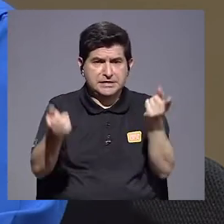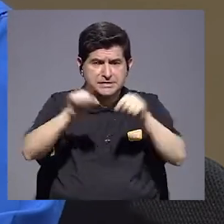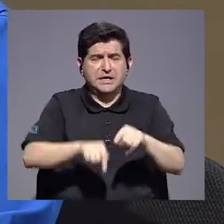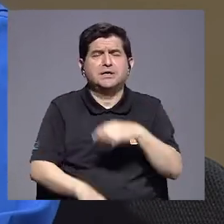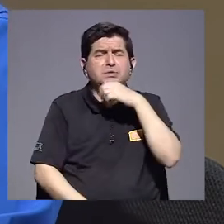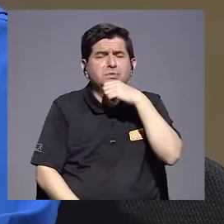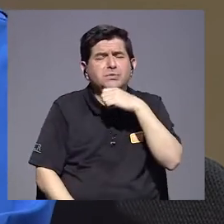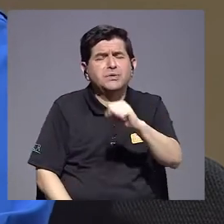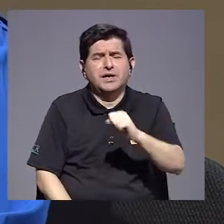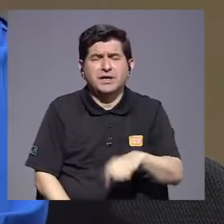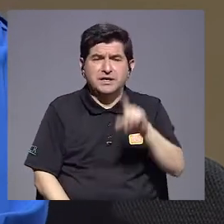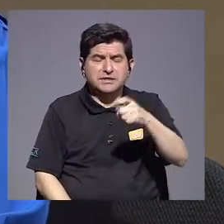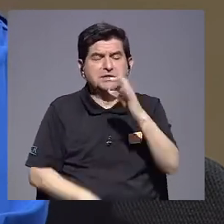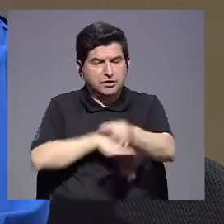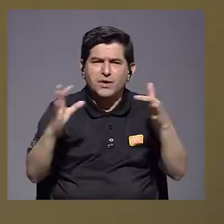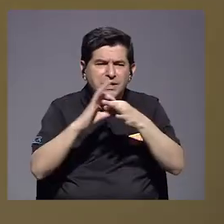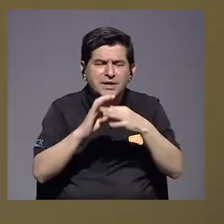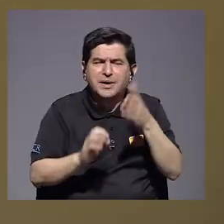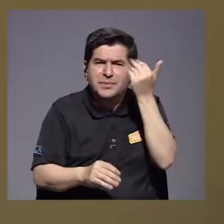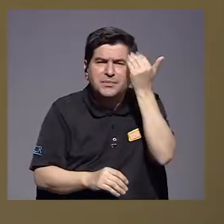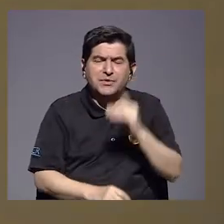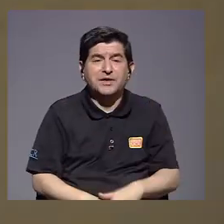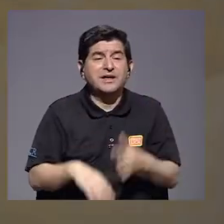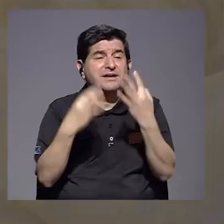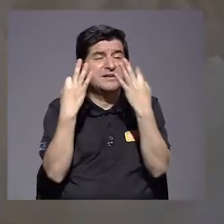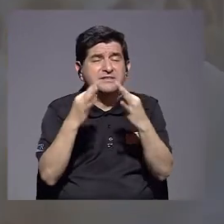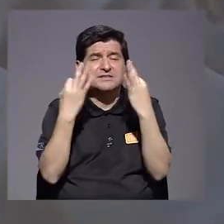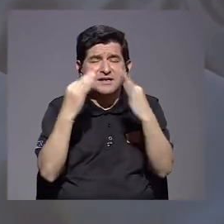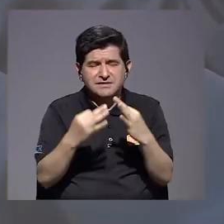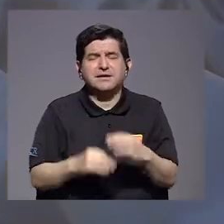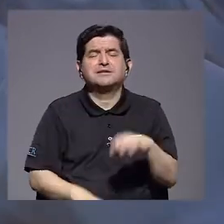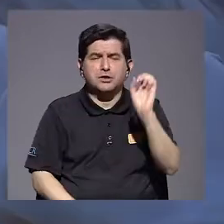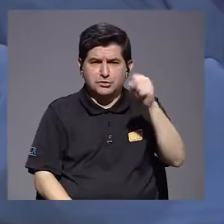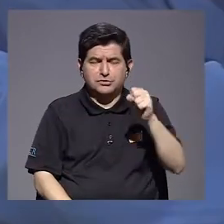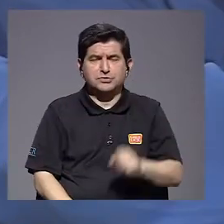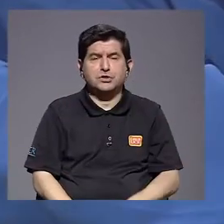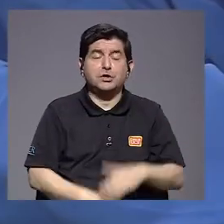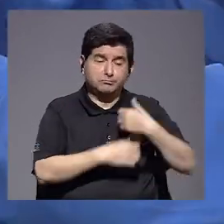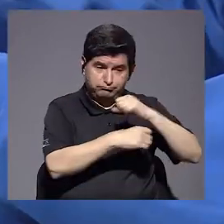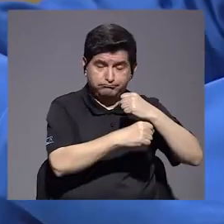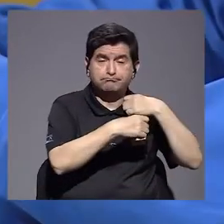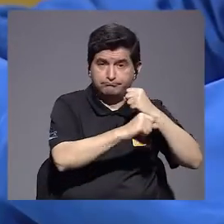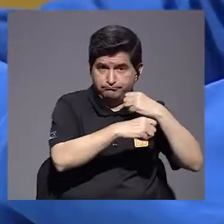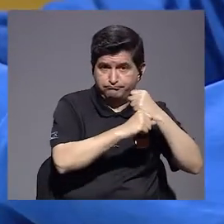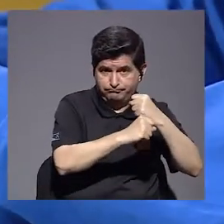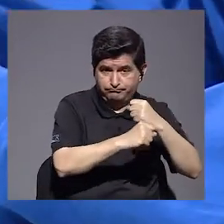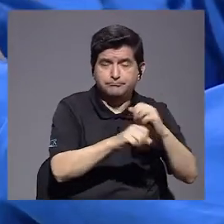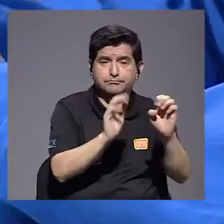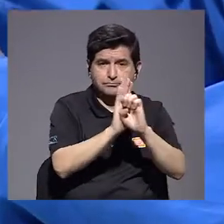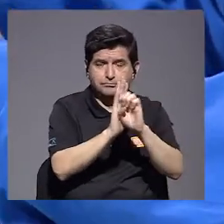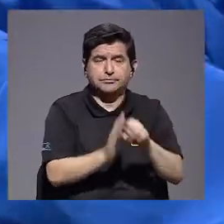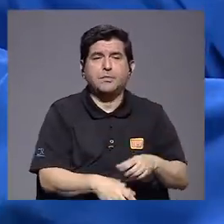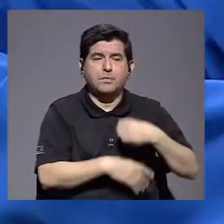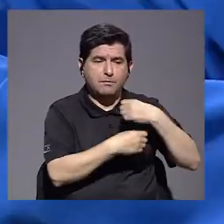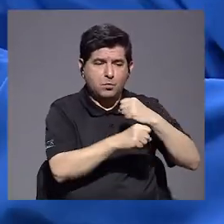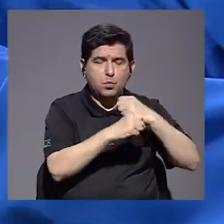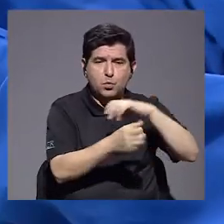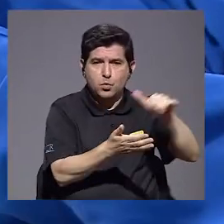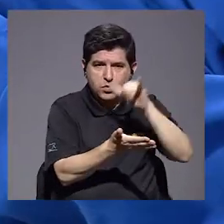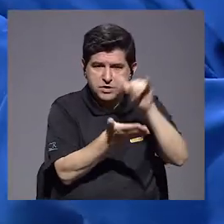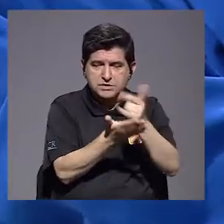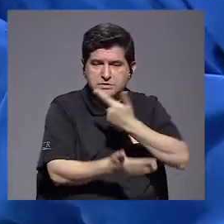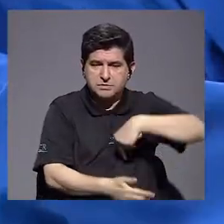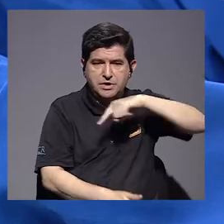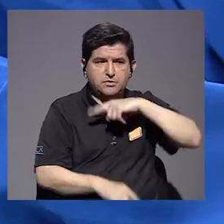son bastante viejas y que hay que sustituir. Se ha tratado de hacer grandes esfuerzos, por ejemplo, con las municipalidades. Con la Municipalidad de San